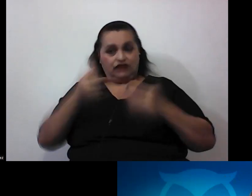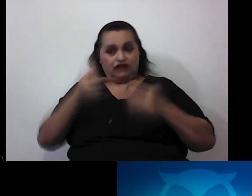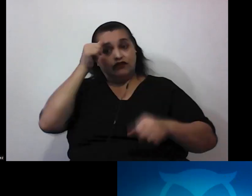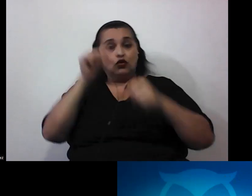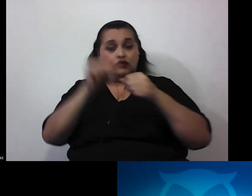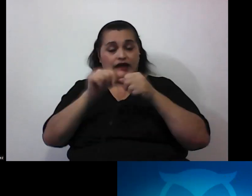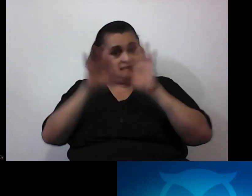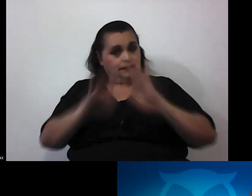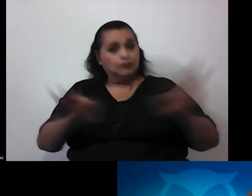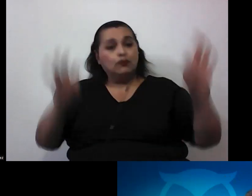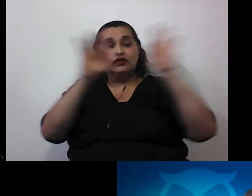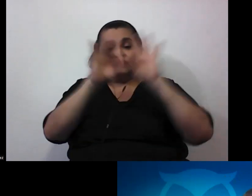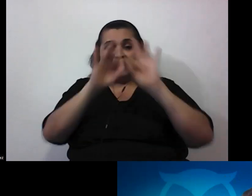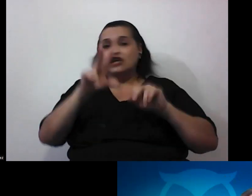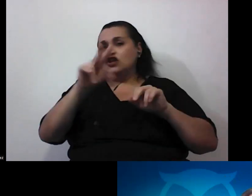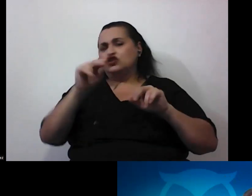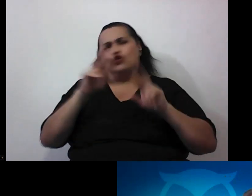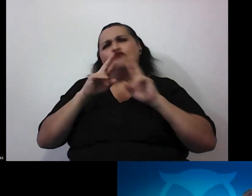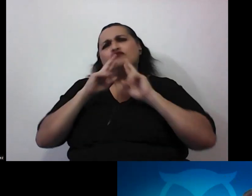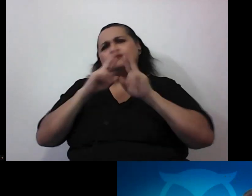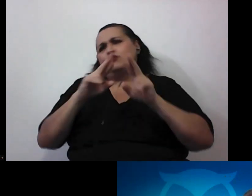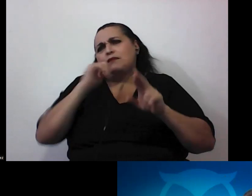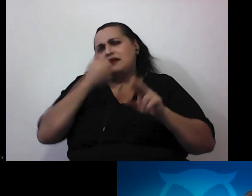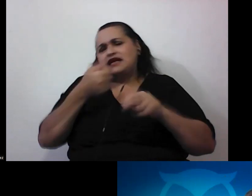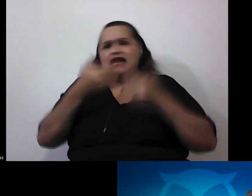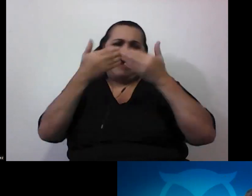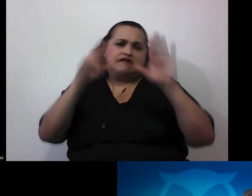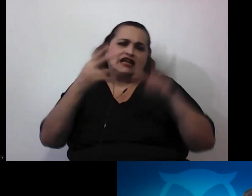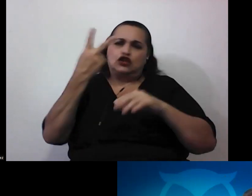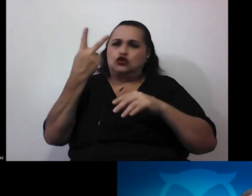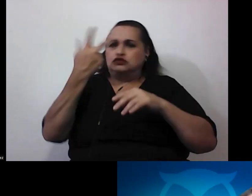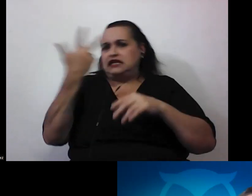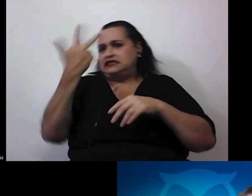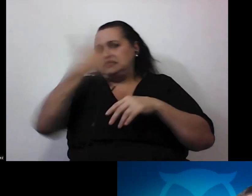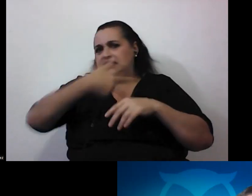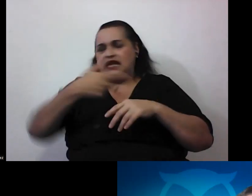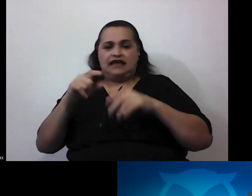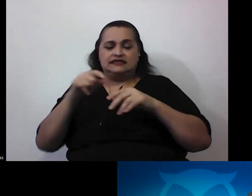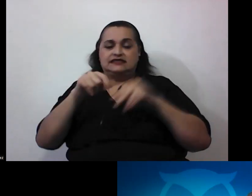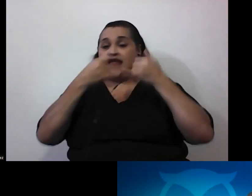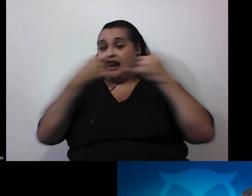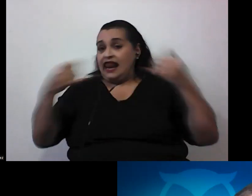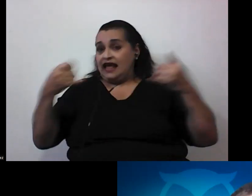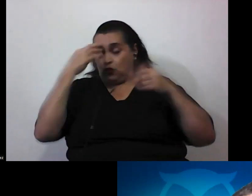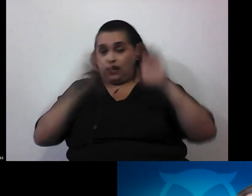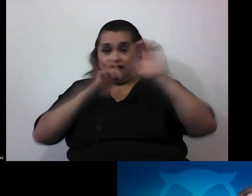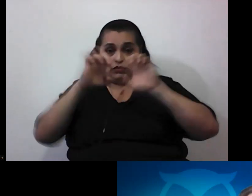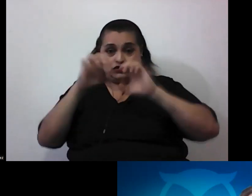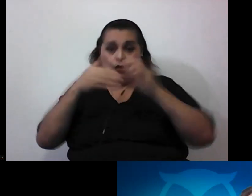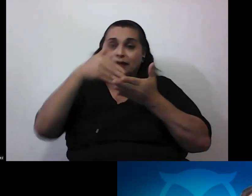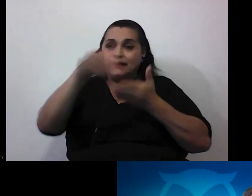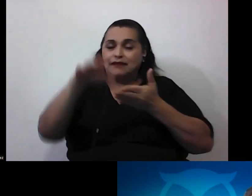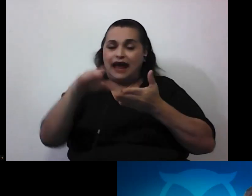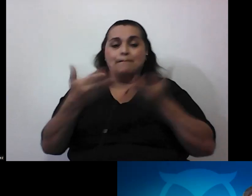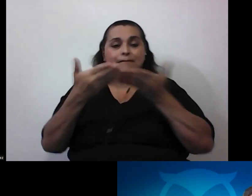importancia no es que tienen que contestar la mañana mismo va a estar abierta dos o tres días el enlace con la evaluación pero sí para poder enviar el material ya al día